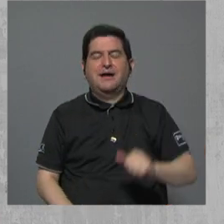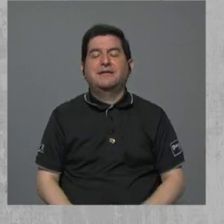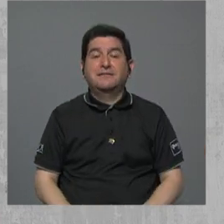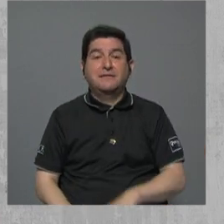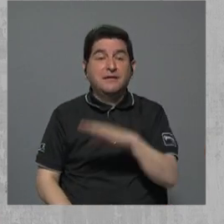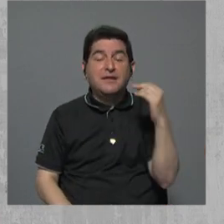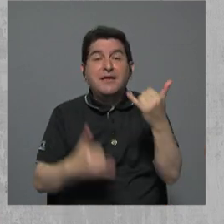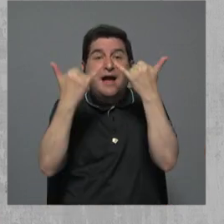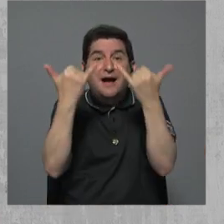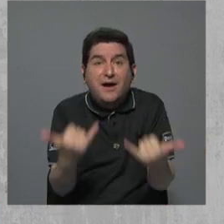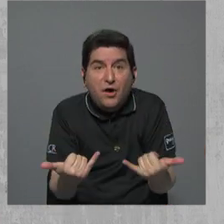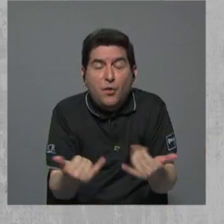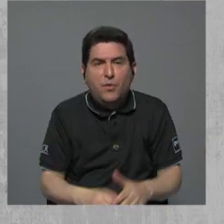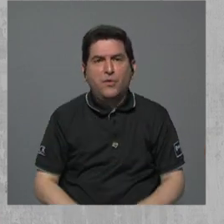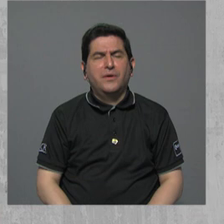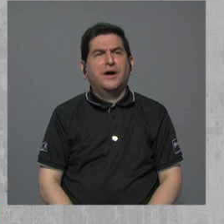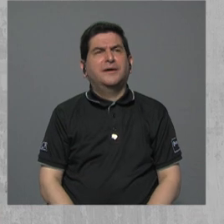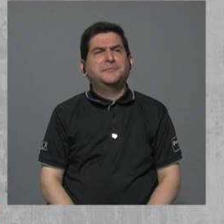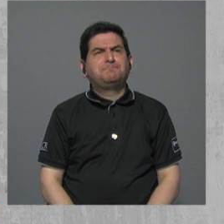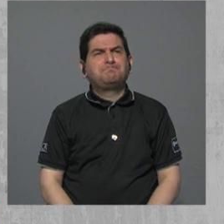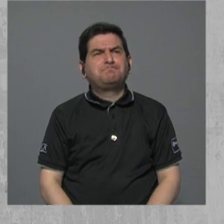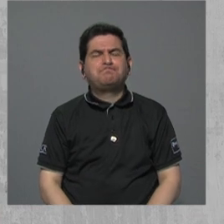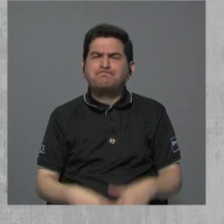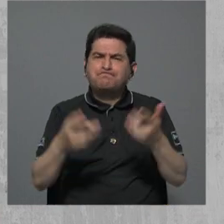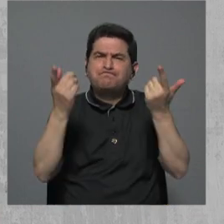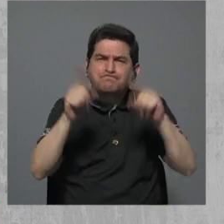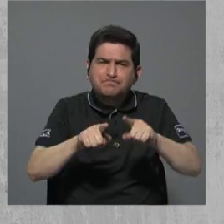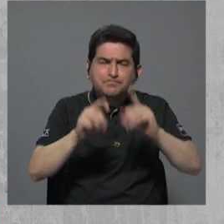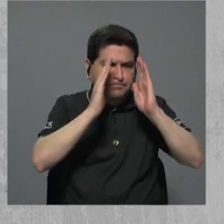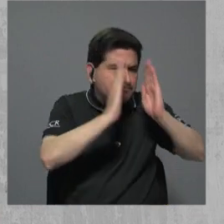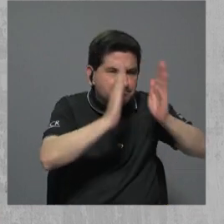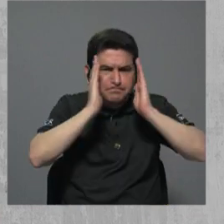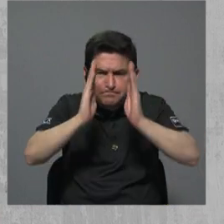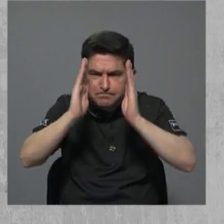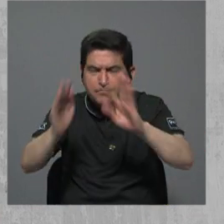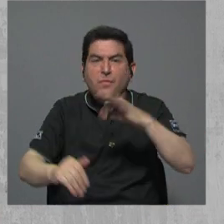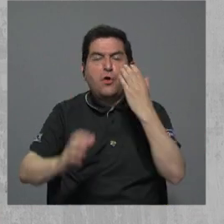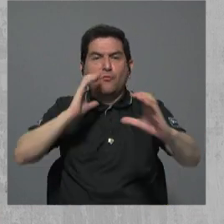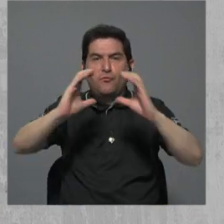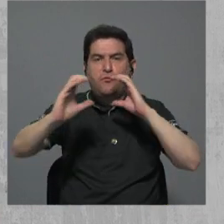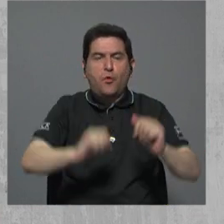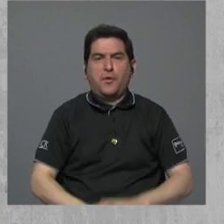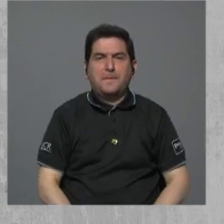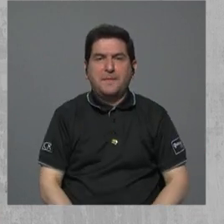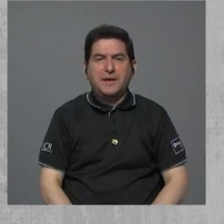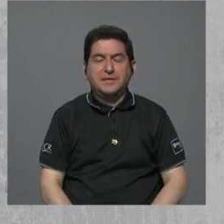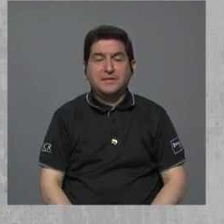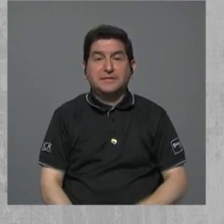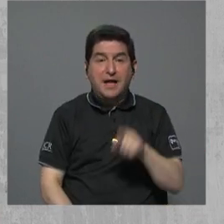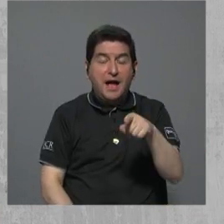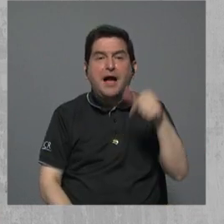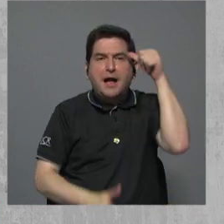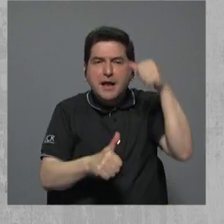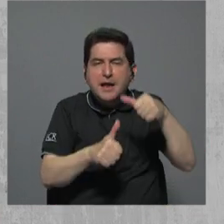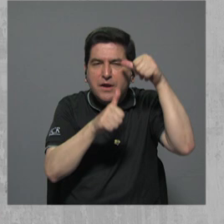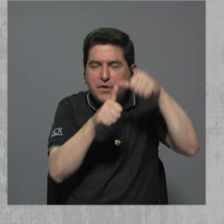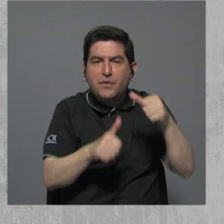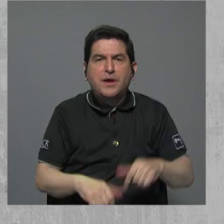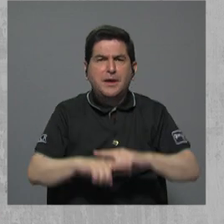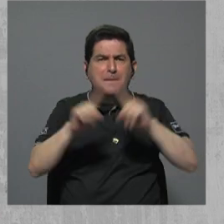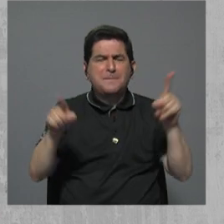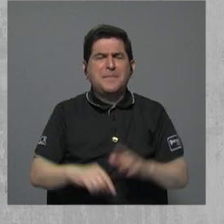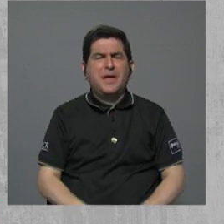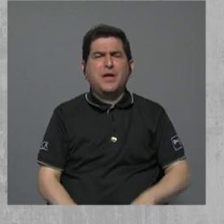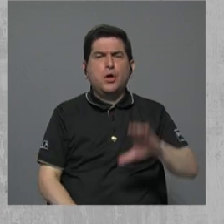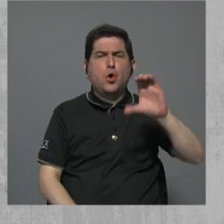se está dando una gran cobertura de parte de los medios de comunicación, está muy presente, muy patente. Pero Cochinilla no había